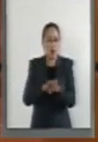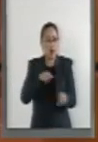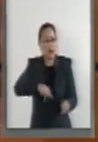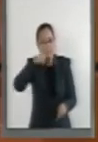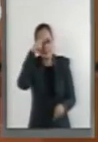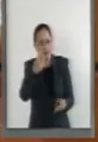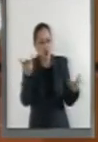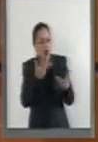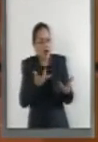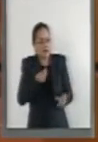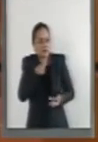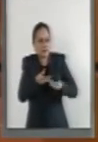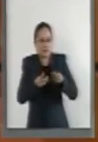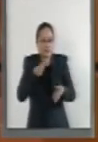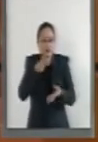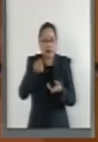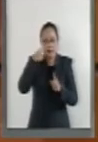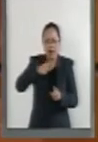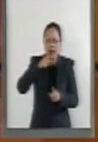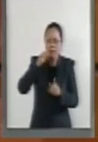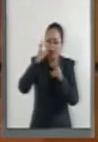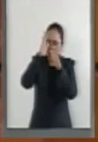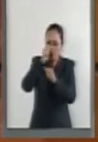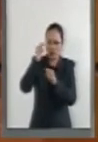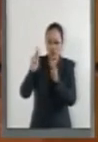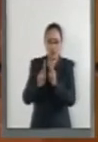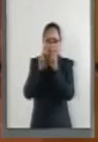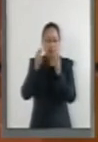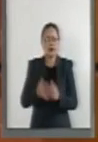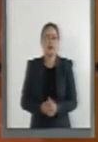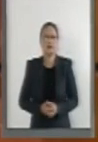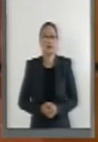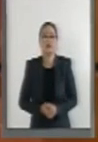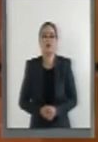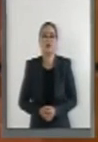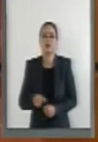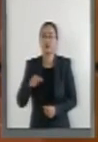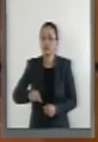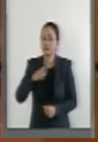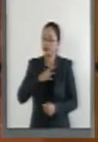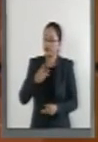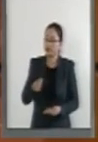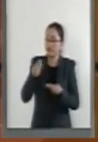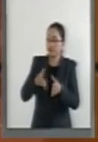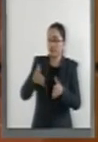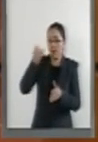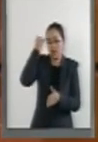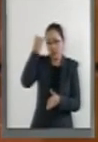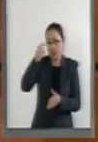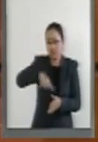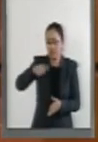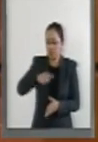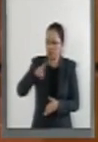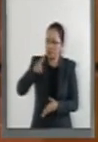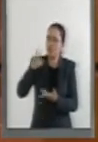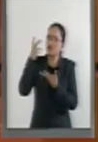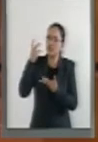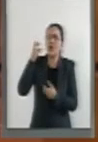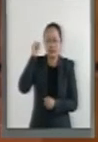nuestro país a esta materia. Las contribuciones presentadas por México son de lo más ambiciosas, a pesar que sólo